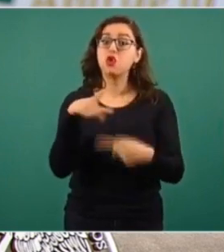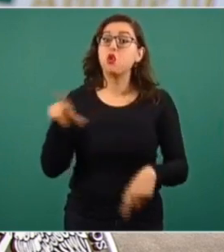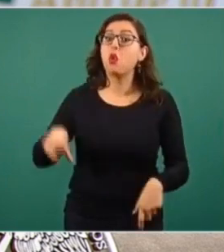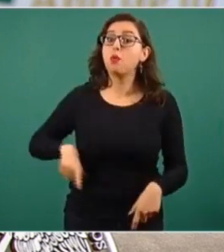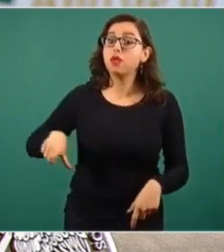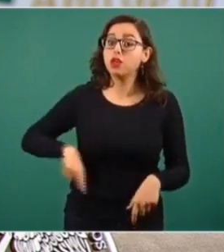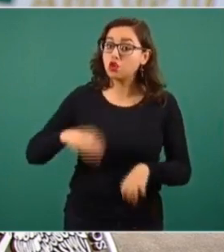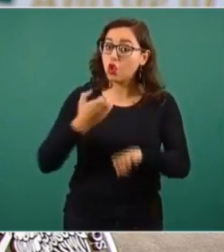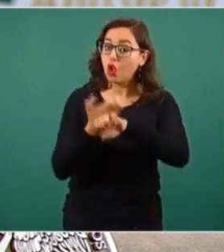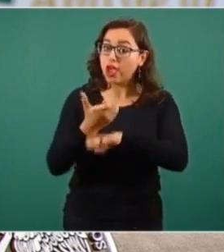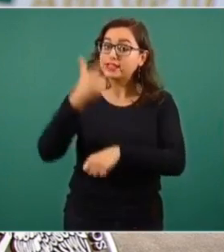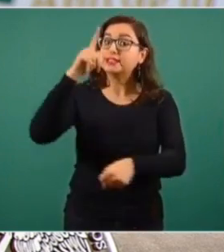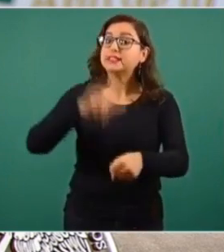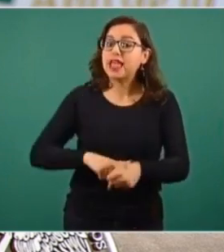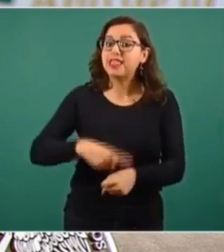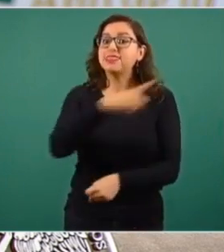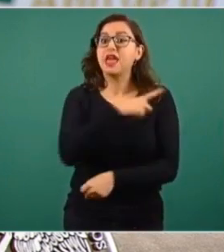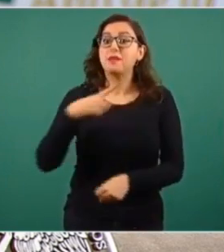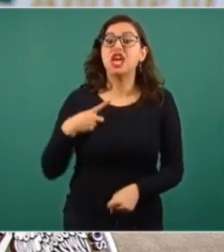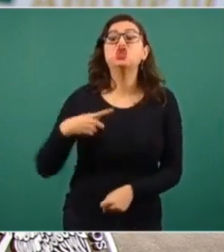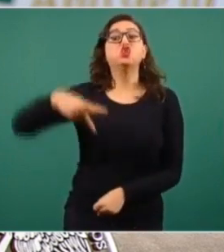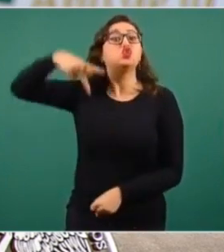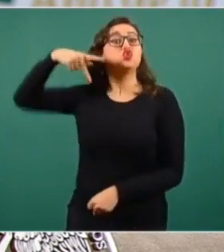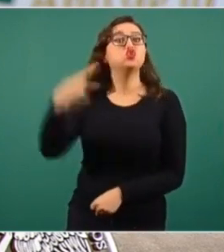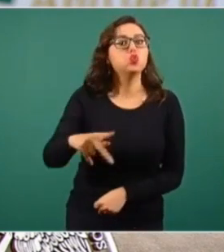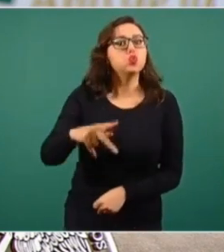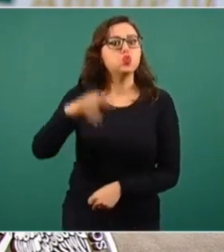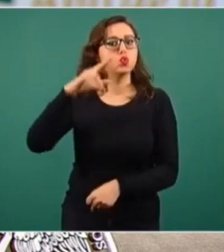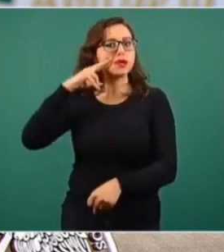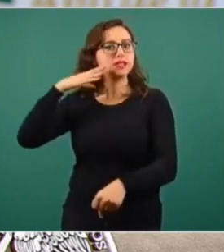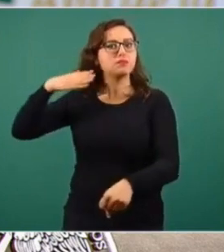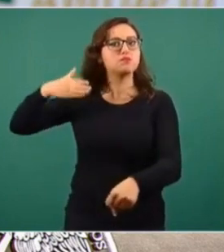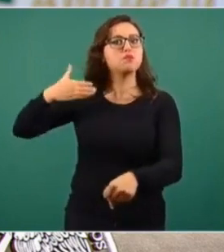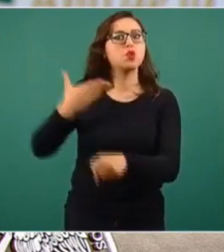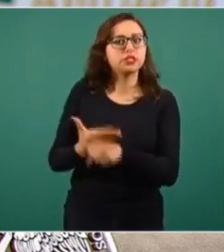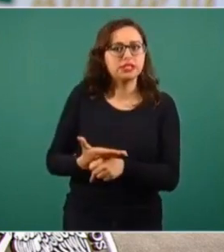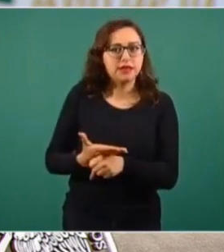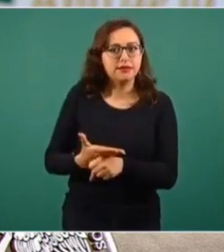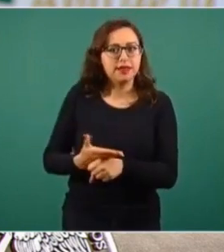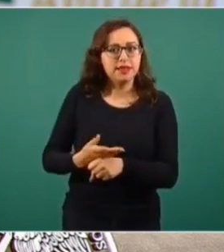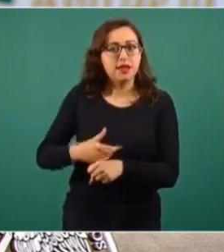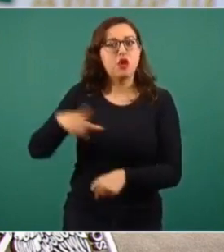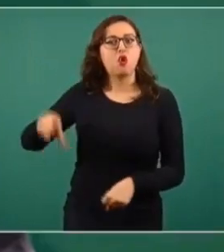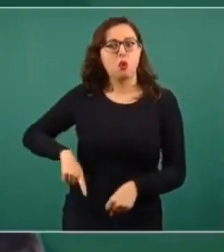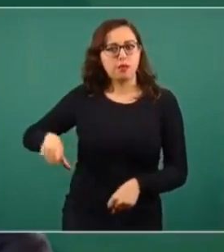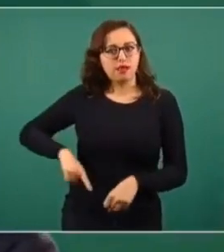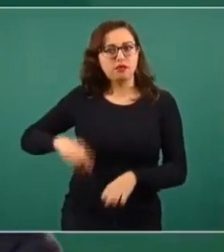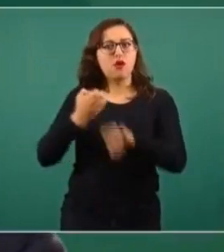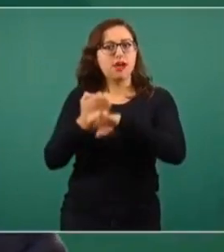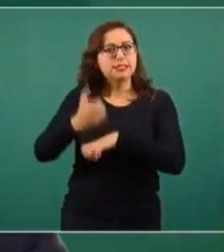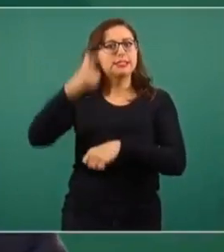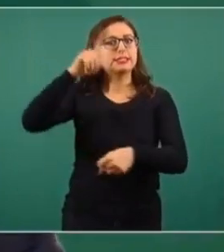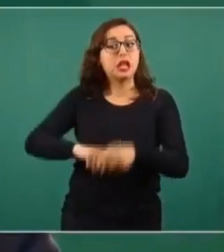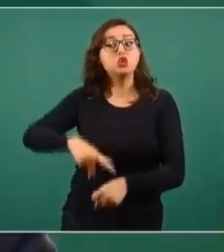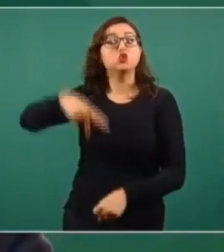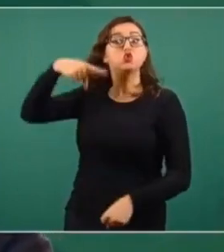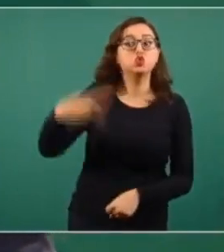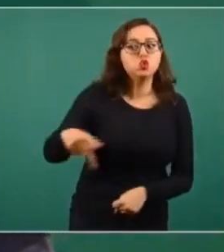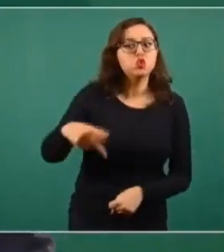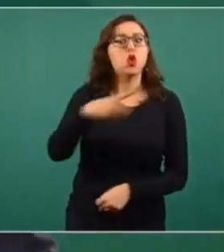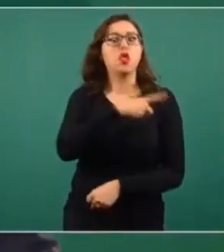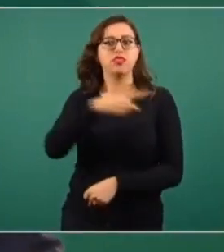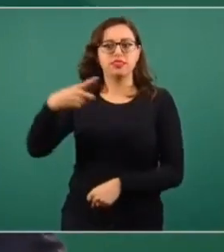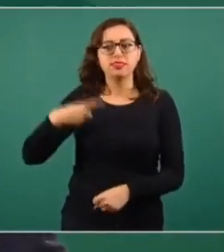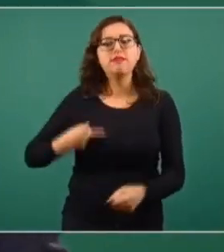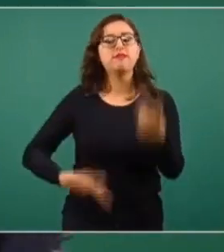tendrán que participar la autoridad de varios municipios, porque ahí hay responsabilidades también de distintas autoridades de carácter municipal.